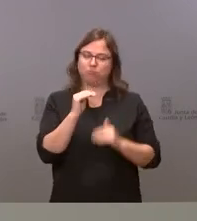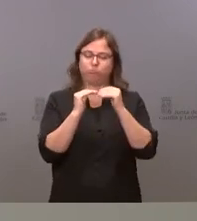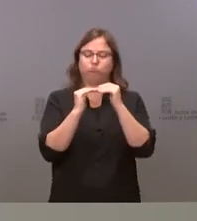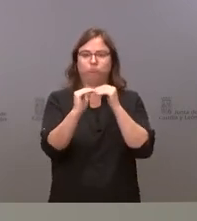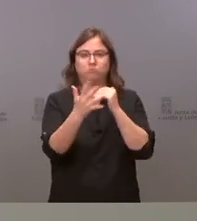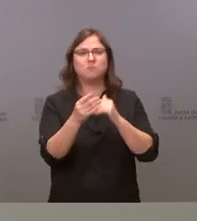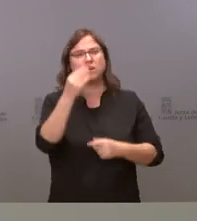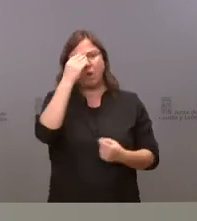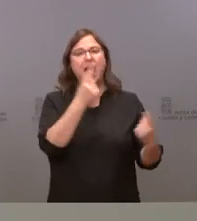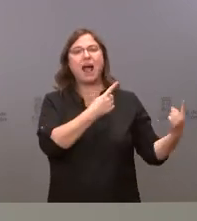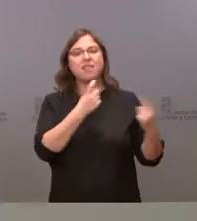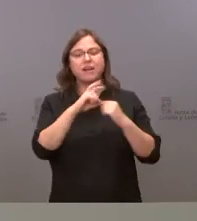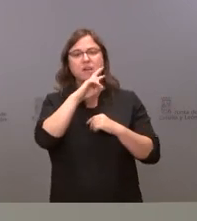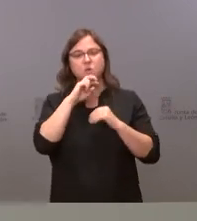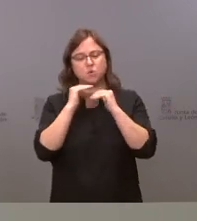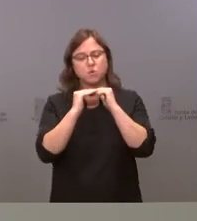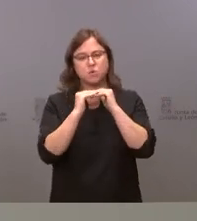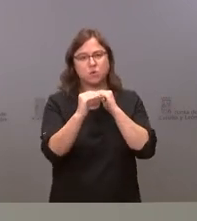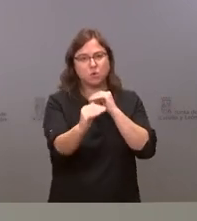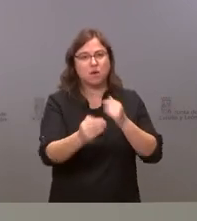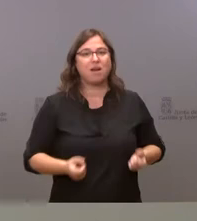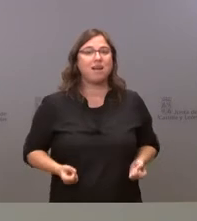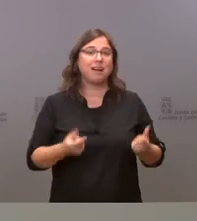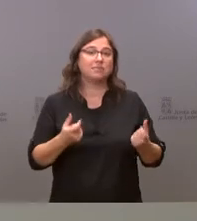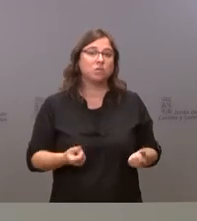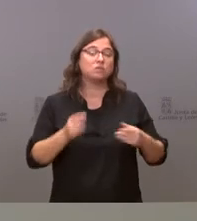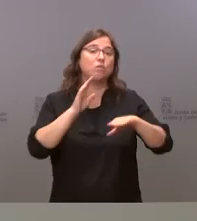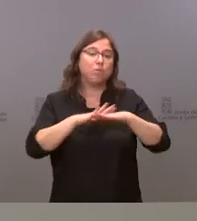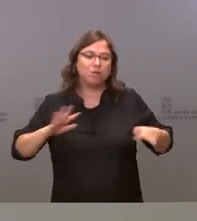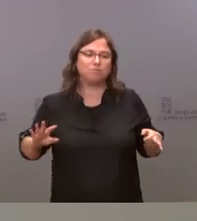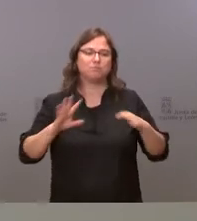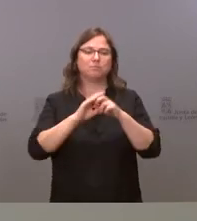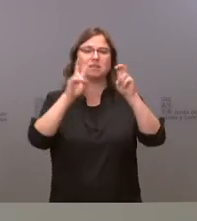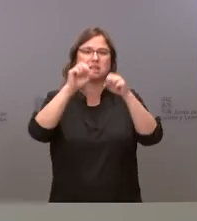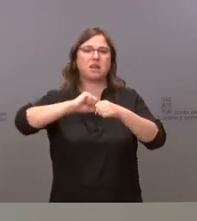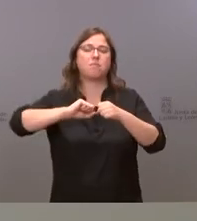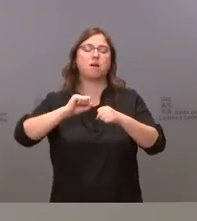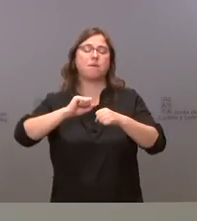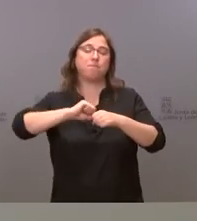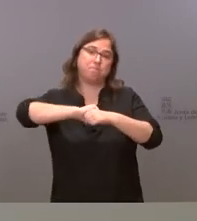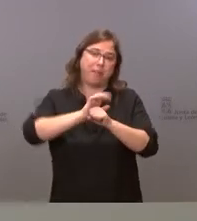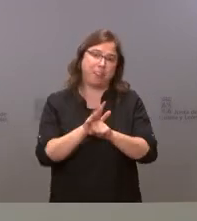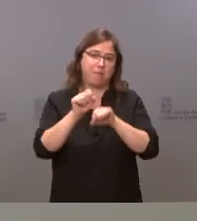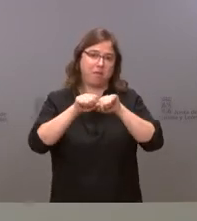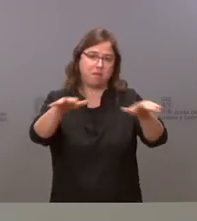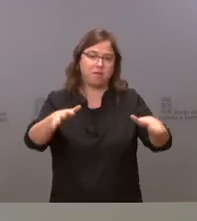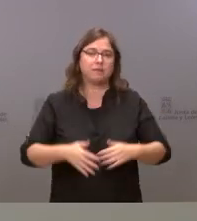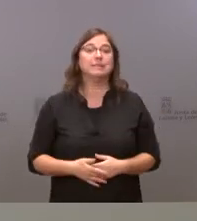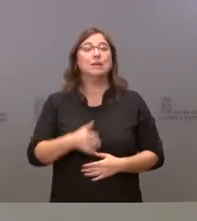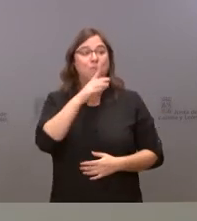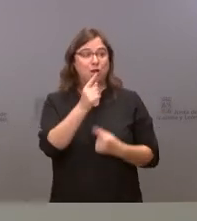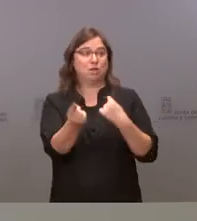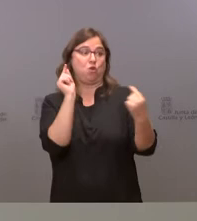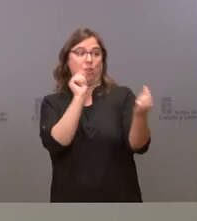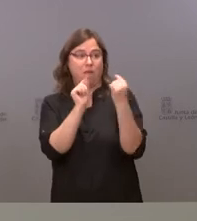que será necesario mantener muchos de los gastos vinculados a la gestión de la pandemia y en ese es el debate que estamos haciendo con el gobierno intentar le persuadir de que sigue